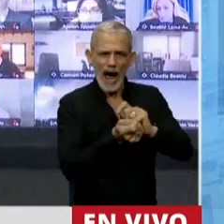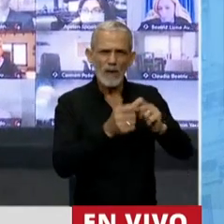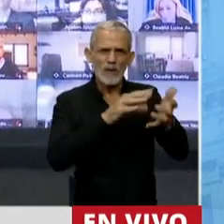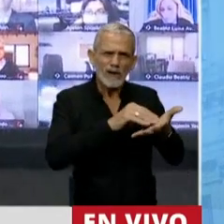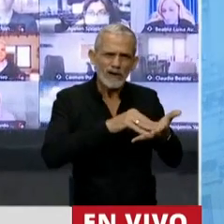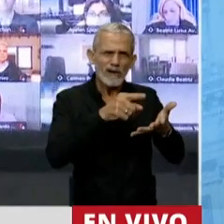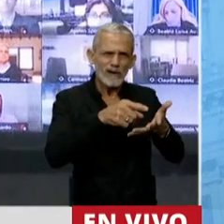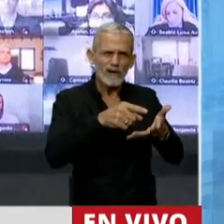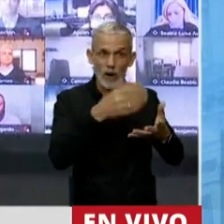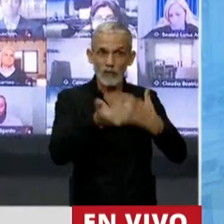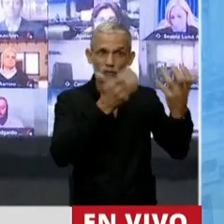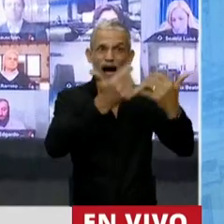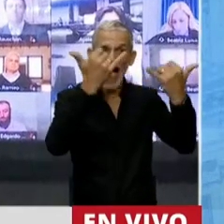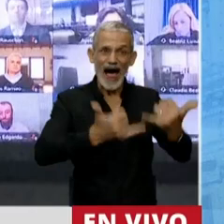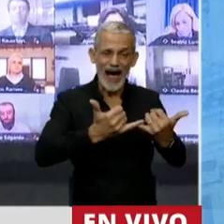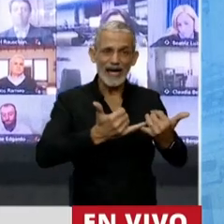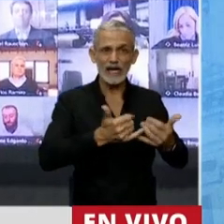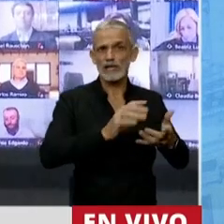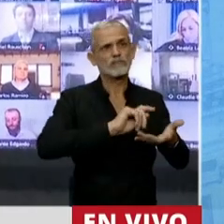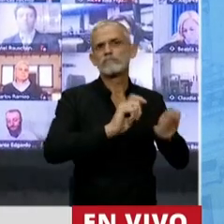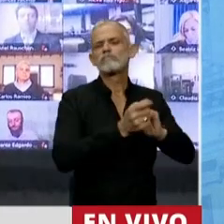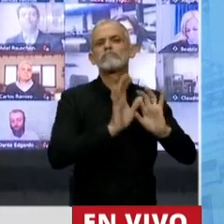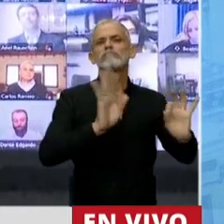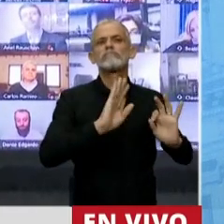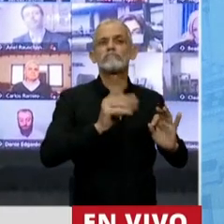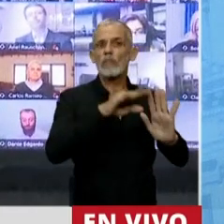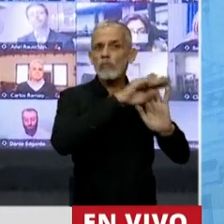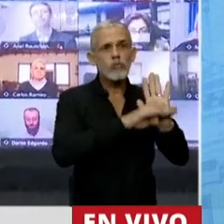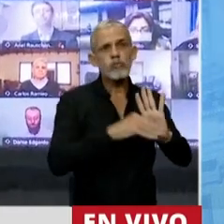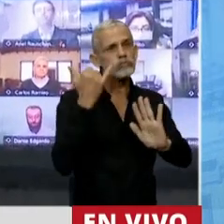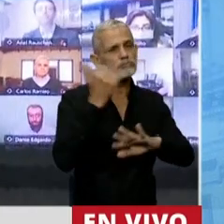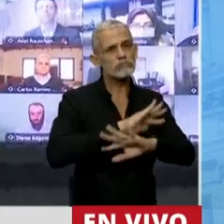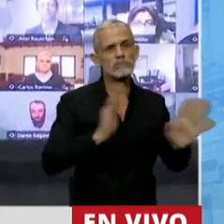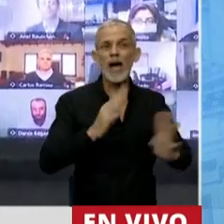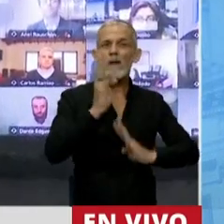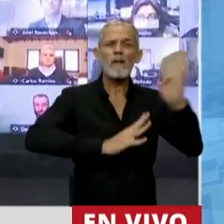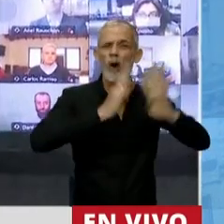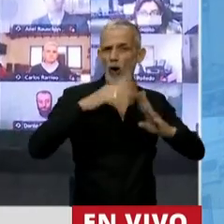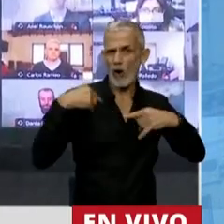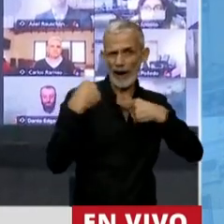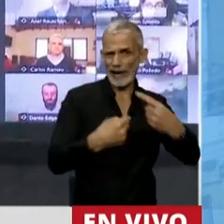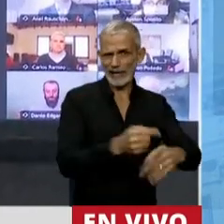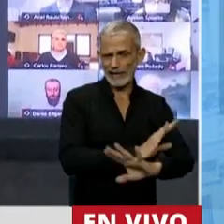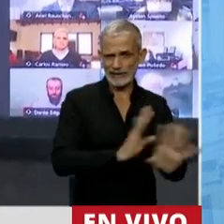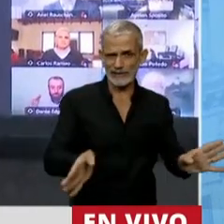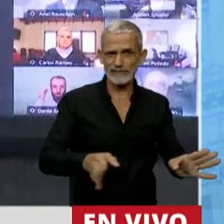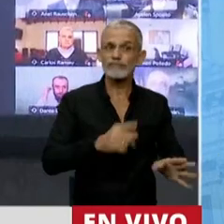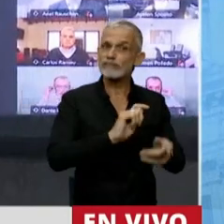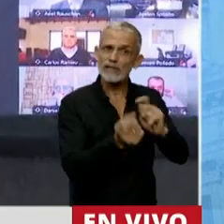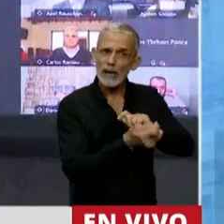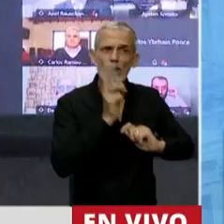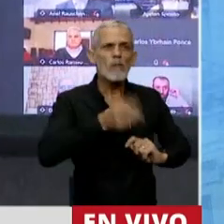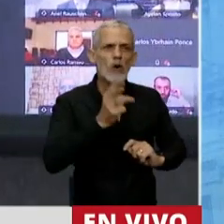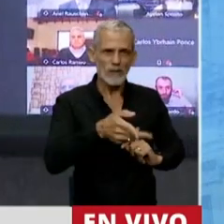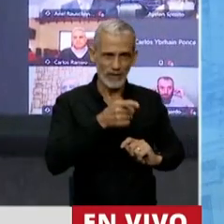uso de suelo de acuerdo a las categorías que nos da el ordenamiento territorial de bosques nativos. Y también,